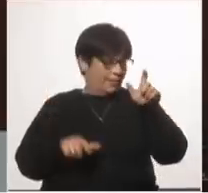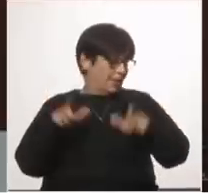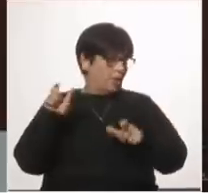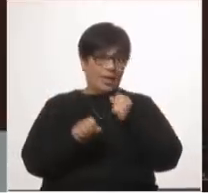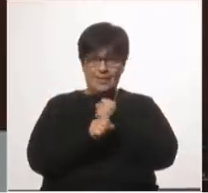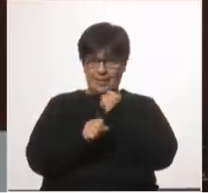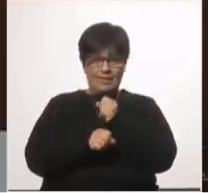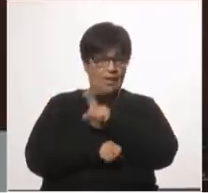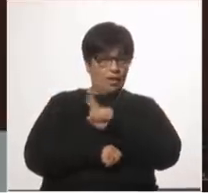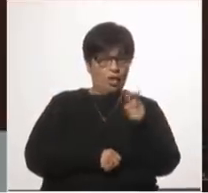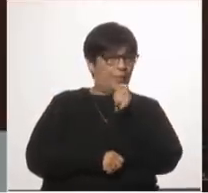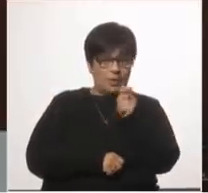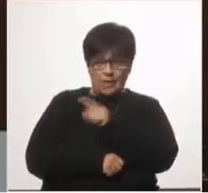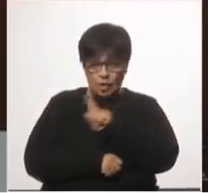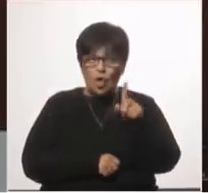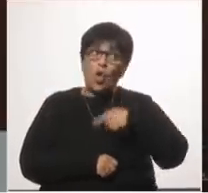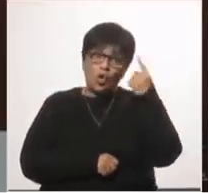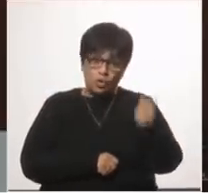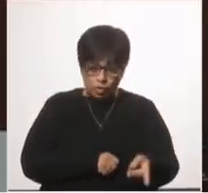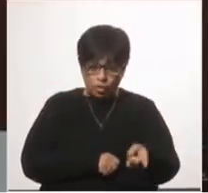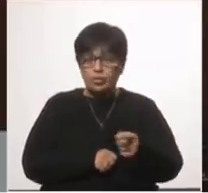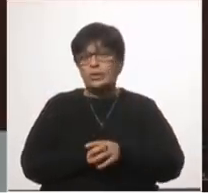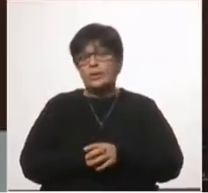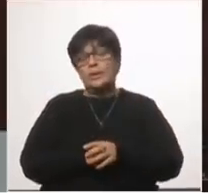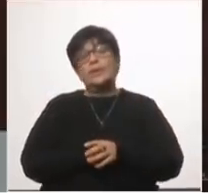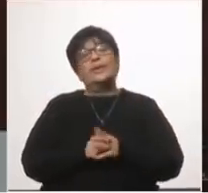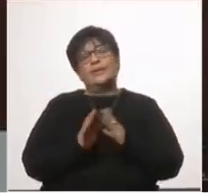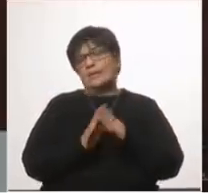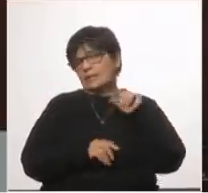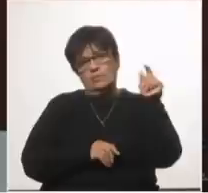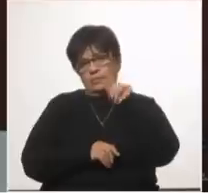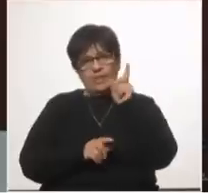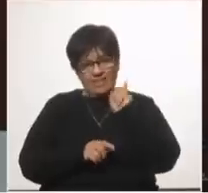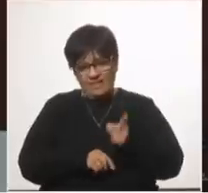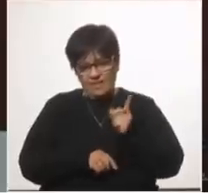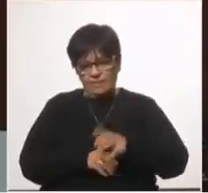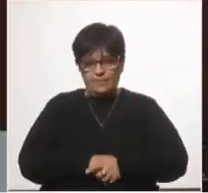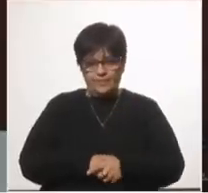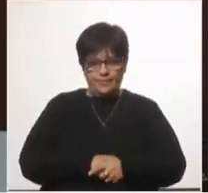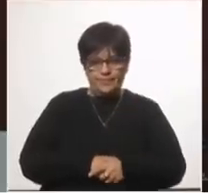de prensa como de los funcionarios deben abandonar el recinto